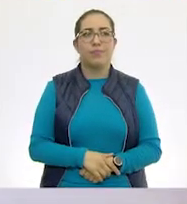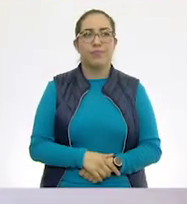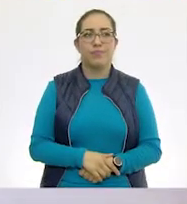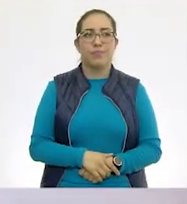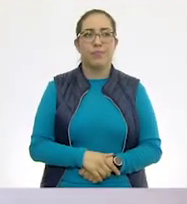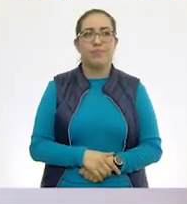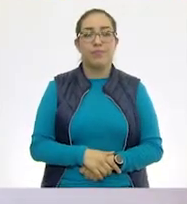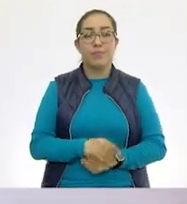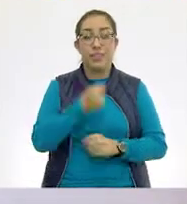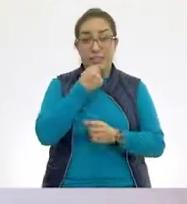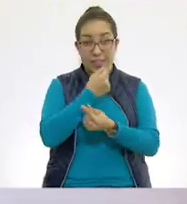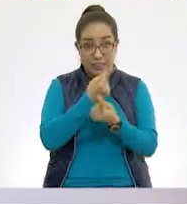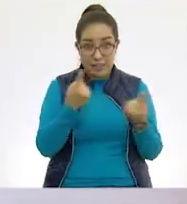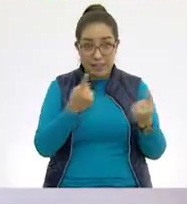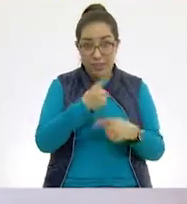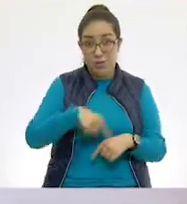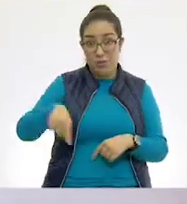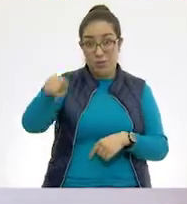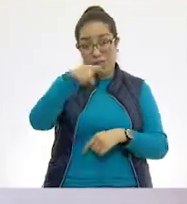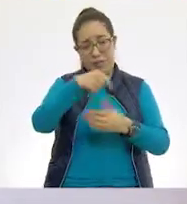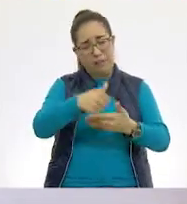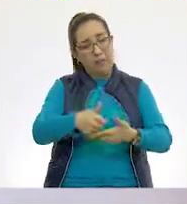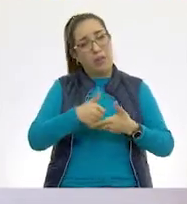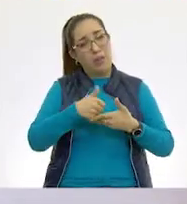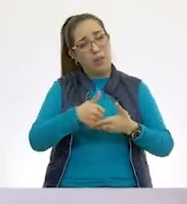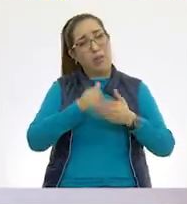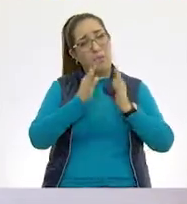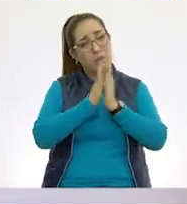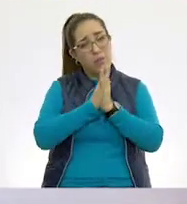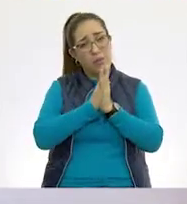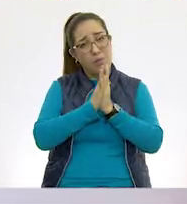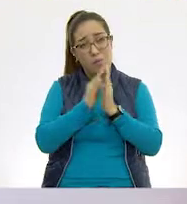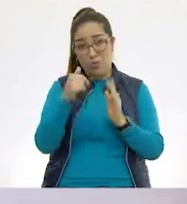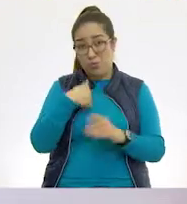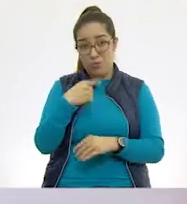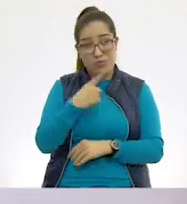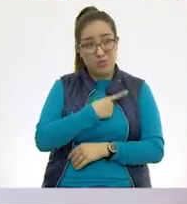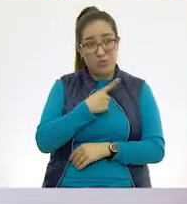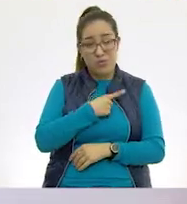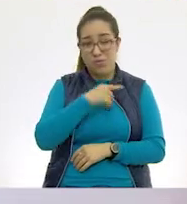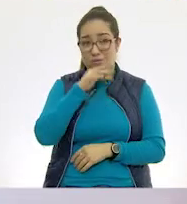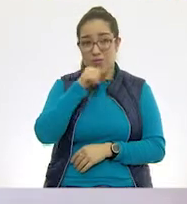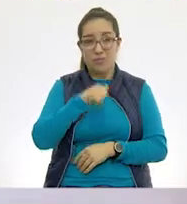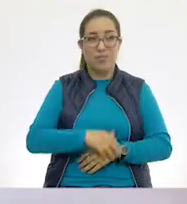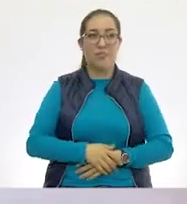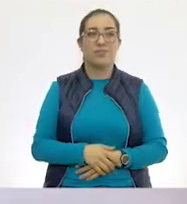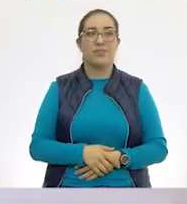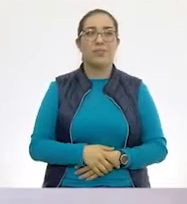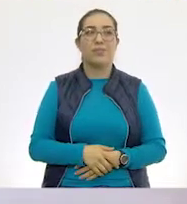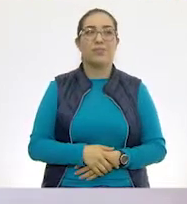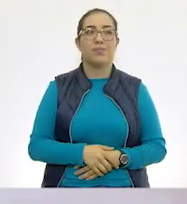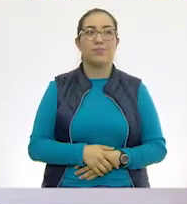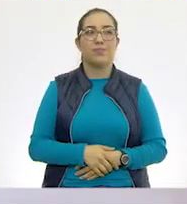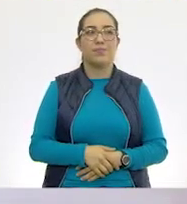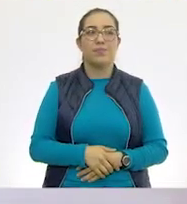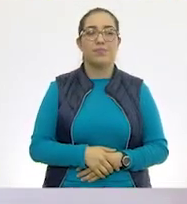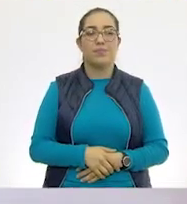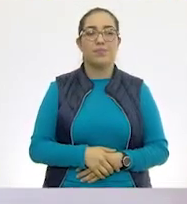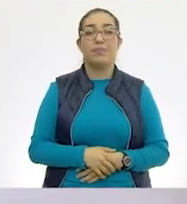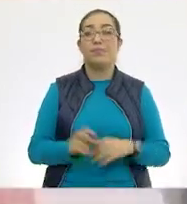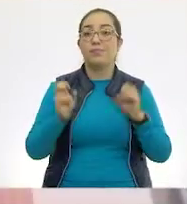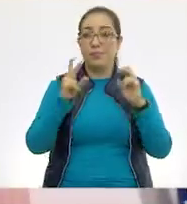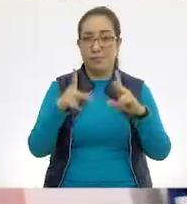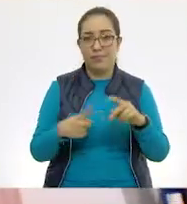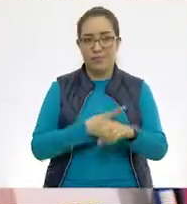Y todas las niñas y niños del tercer grado me tienen que ayudar. Si no, no voy a poder solo, ¿eh? Muy bien. Entonces,